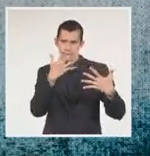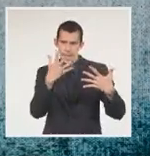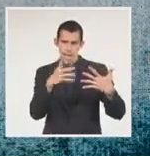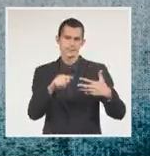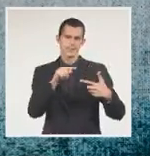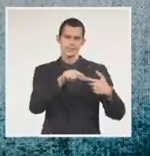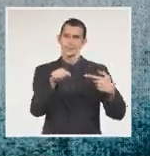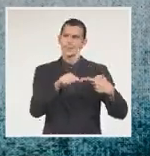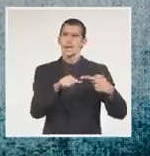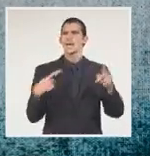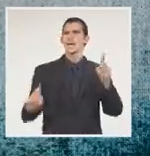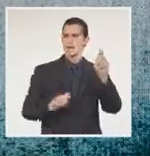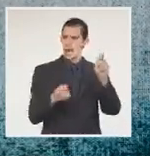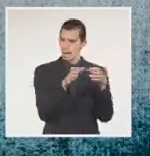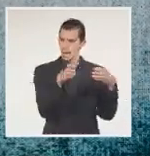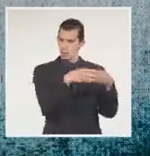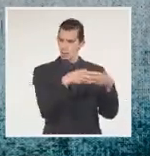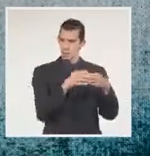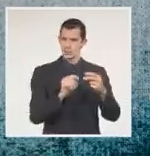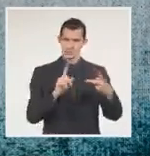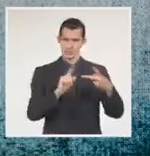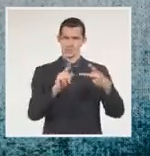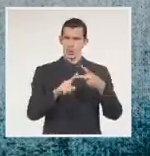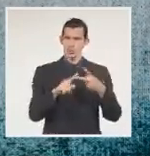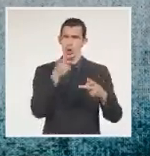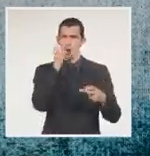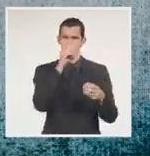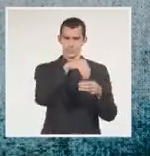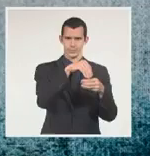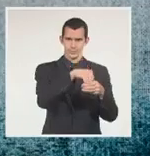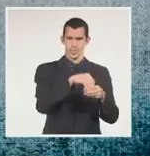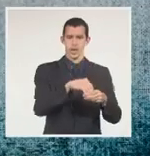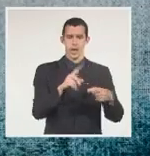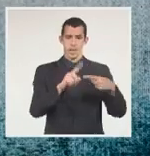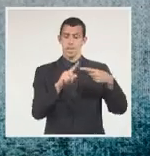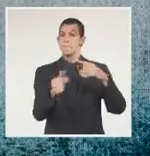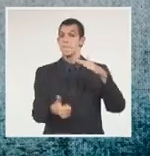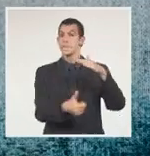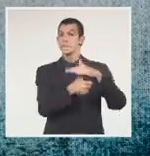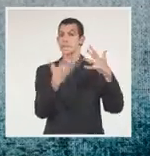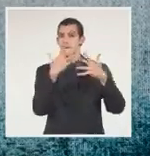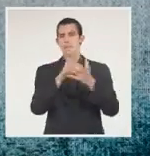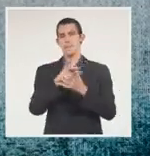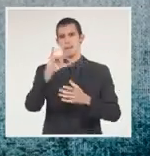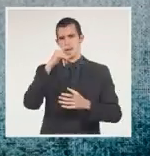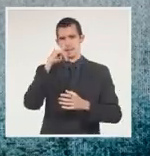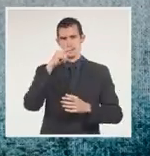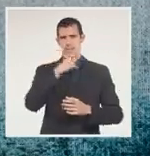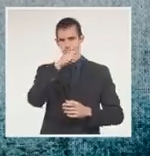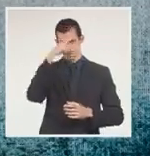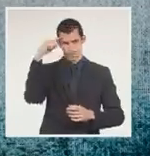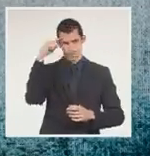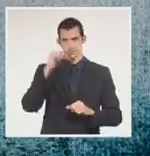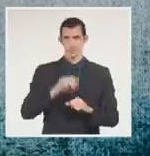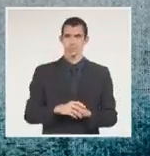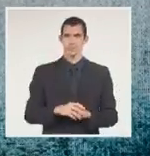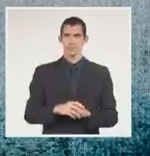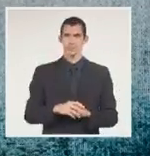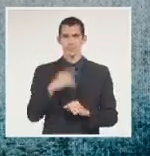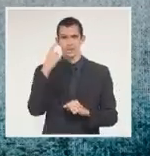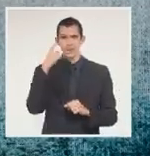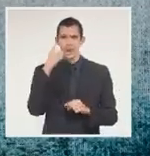mediático, y de todo tipo, a personas en Cuba. Manuel Milanés, es su presidente. Pero tienen además, una tesorería, grupos armados, y miembros.